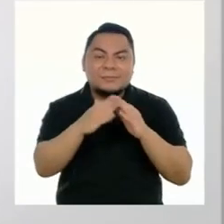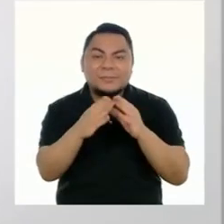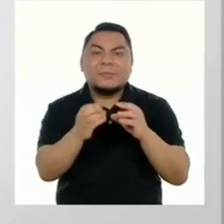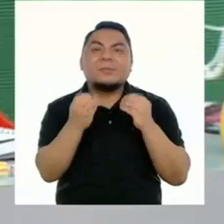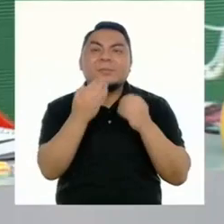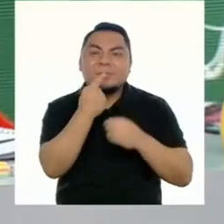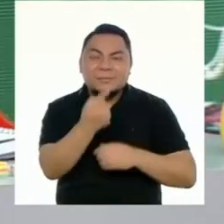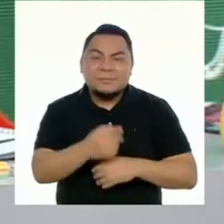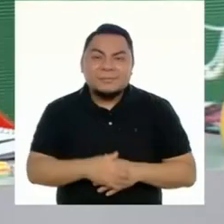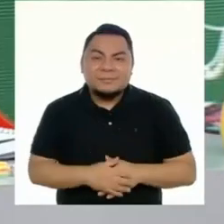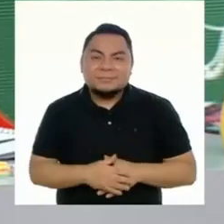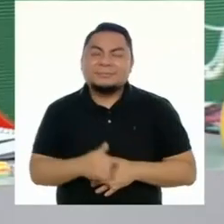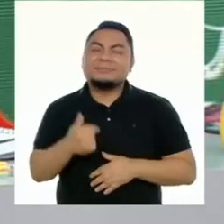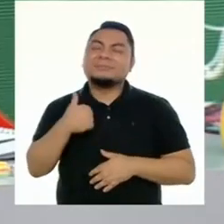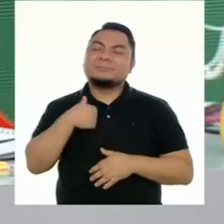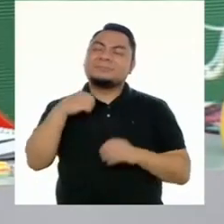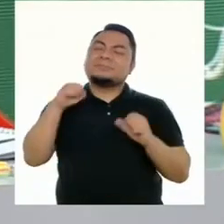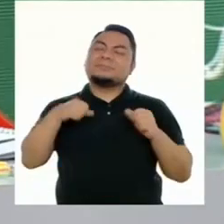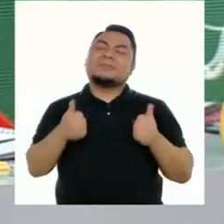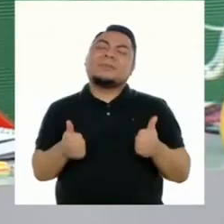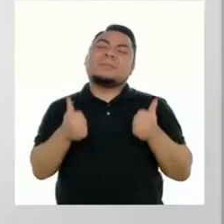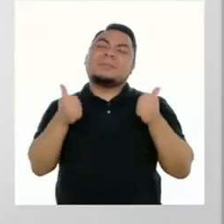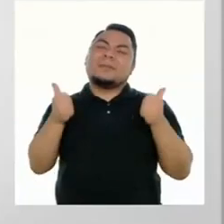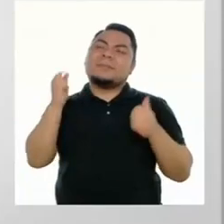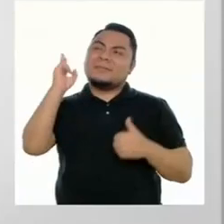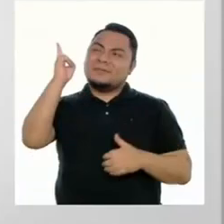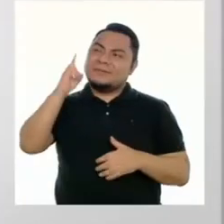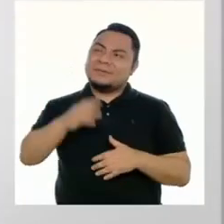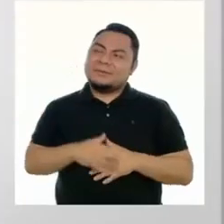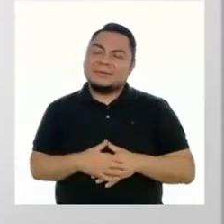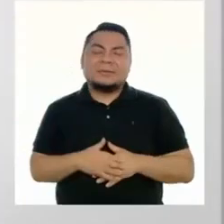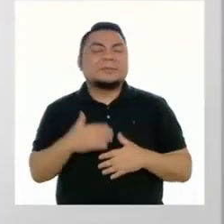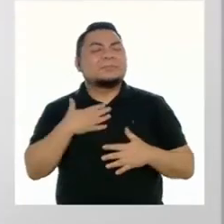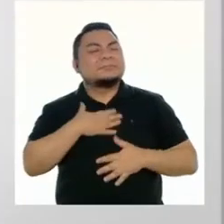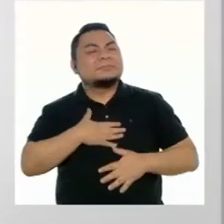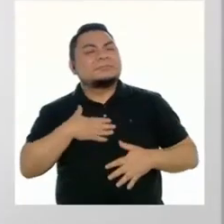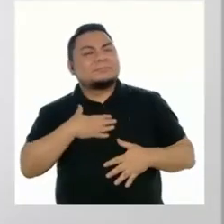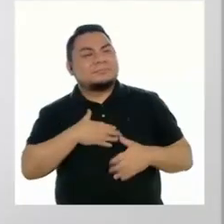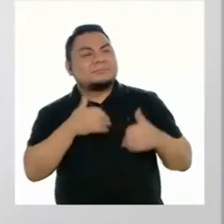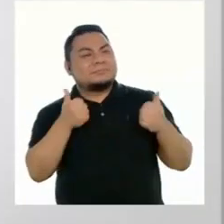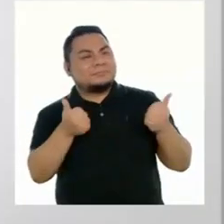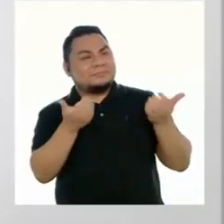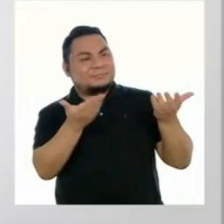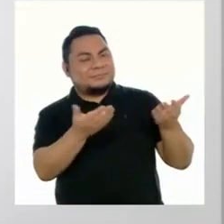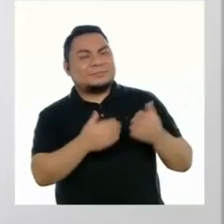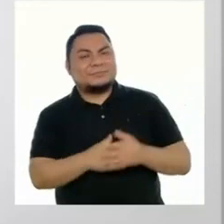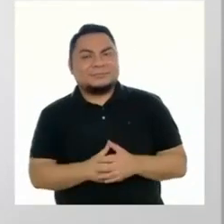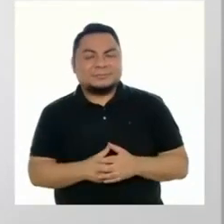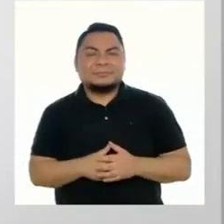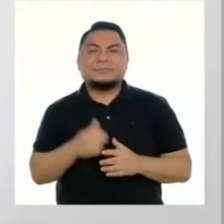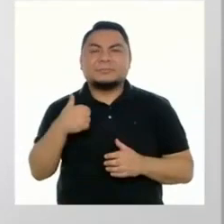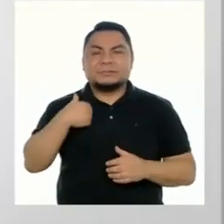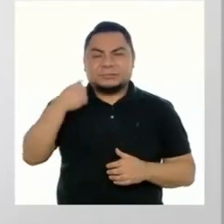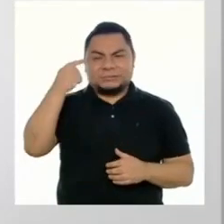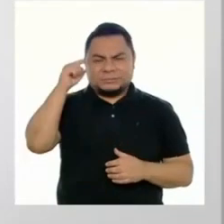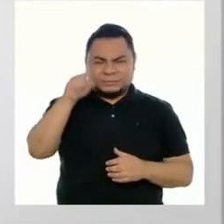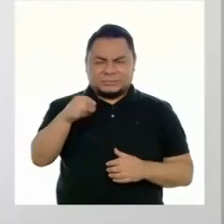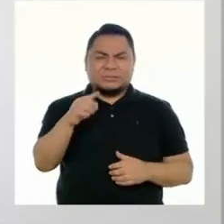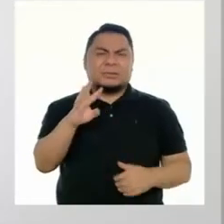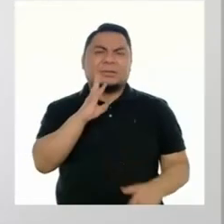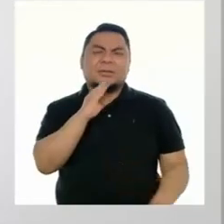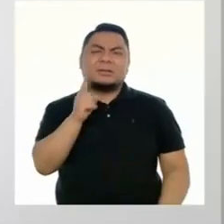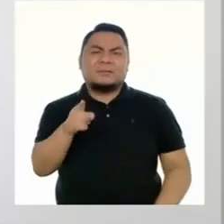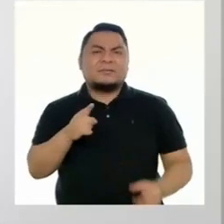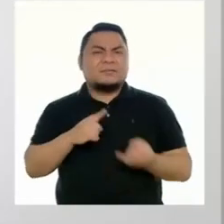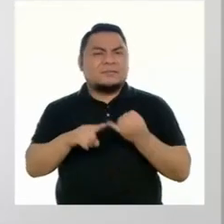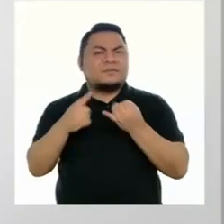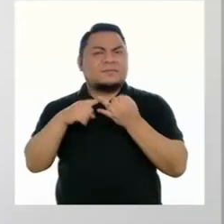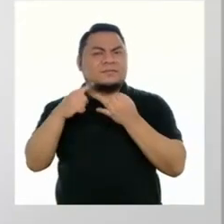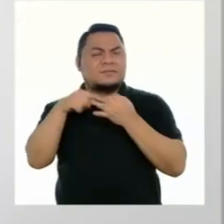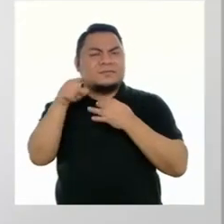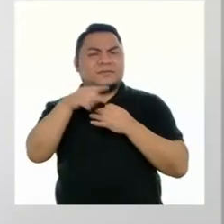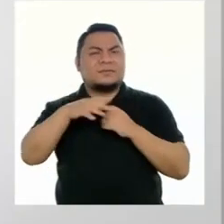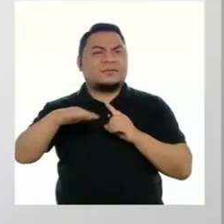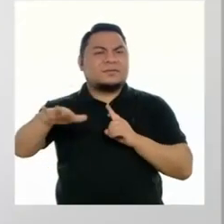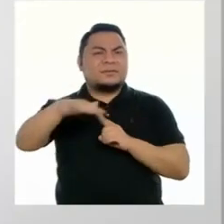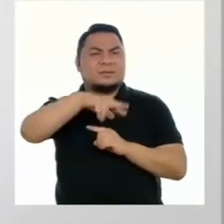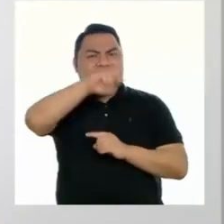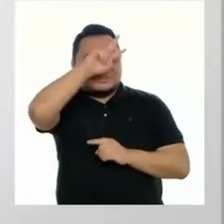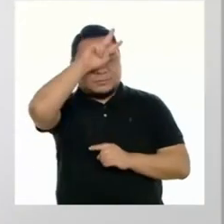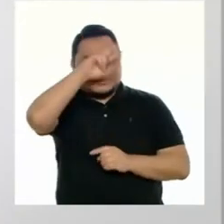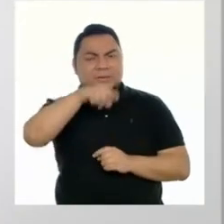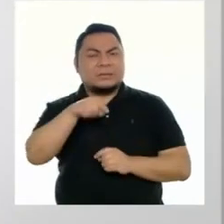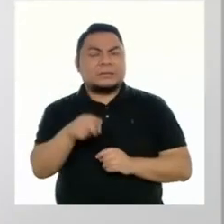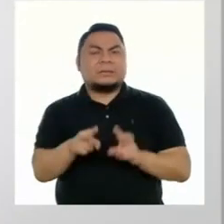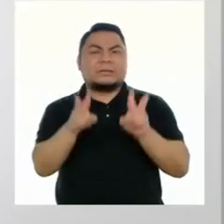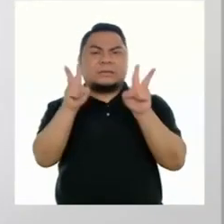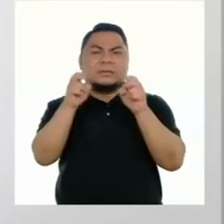sus casas? Estamos muy bien, profesora. Me alegra mucho saber eso. Veo que estaban hablando sobre la biodiversidad en el Perú.